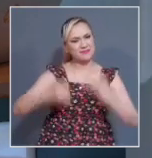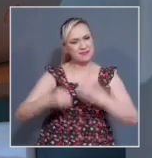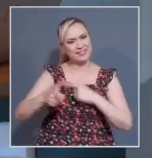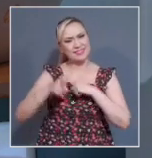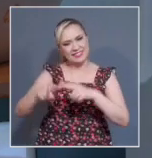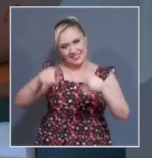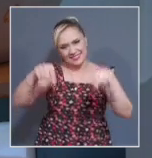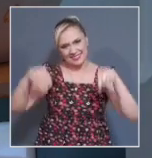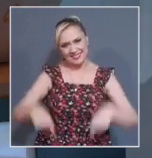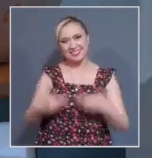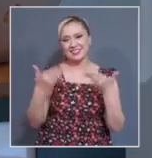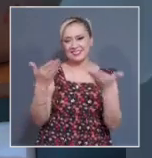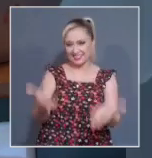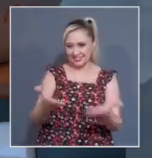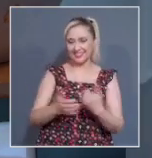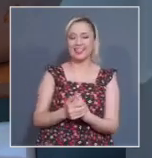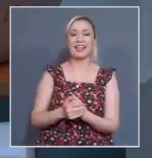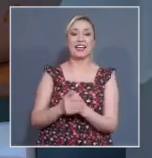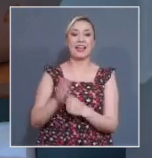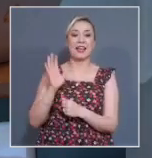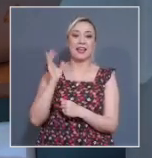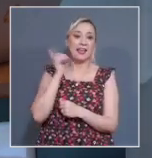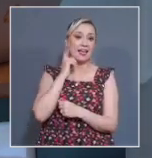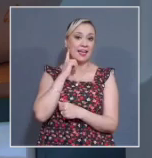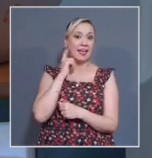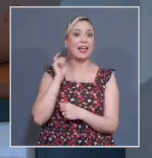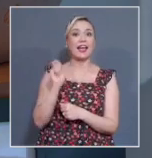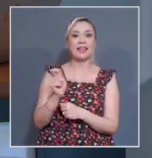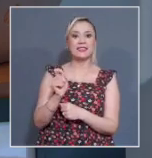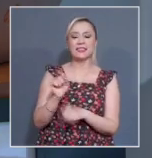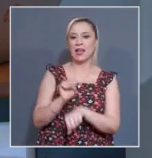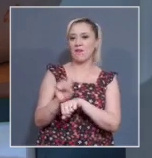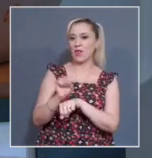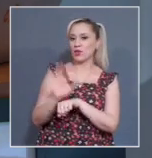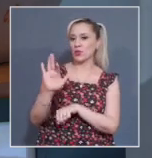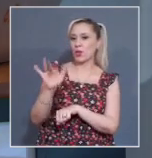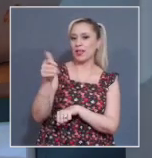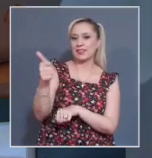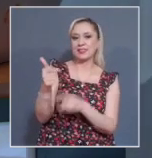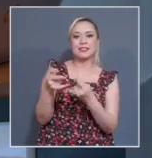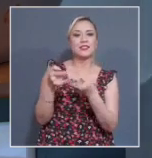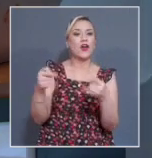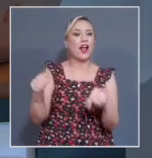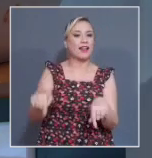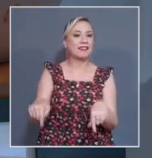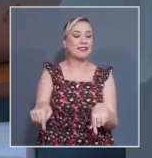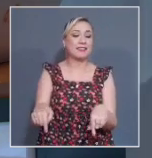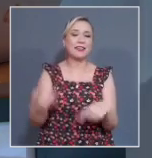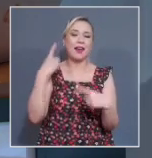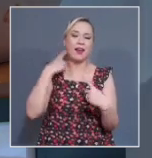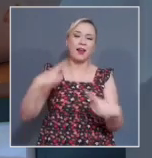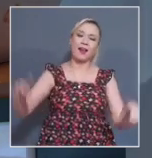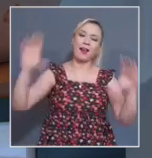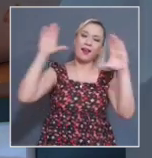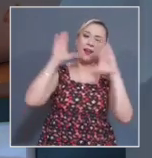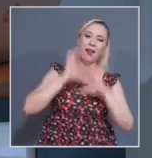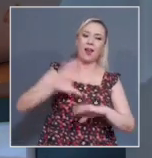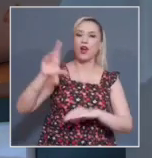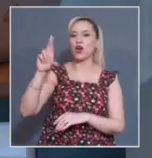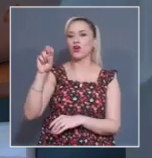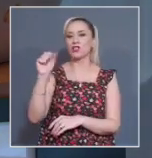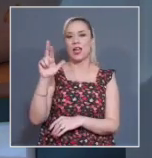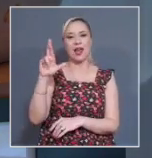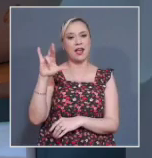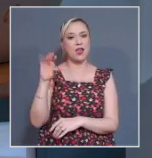Y es que en unos minutos, en República de El Salvador 56, le vamos a tener el concierto de Rosario Flores. Te lo digo todo